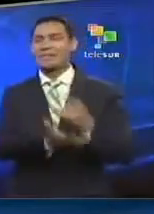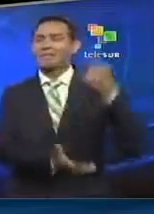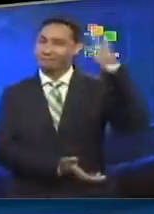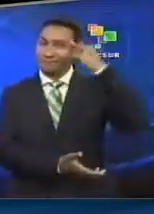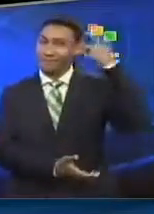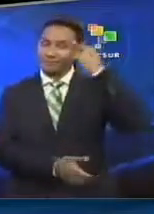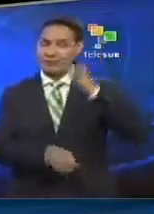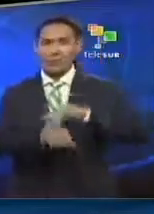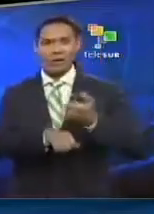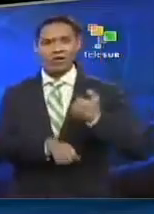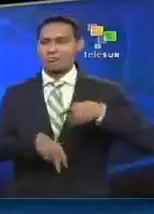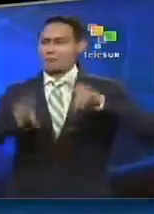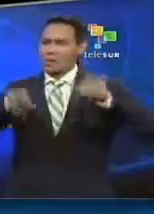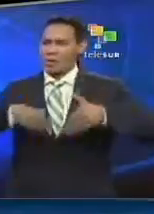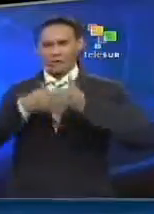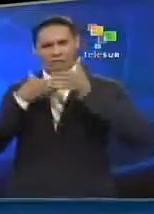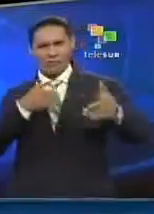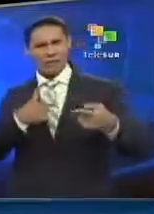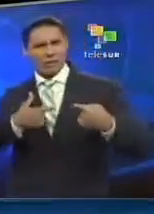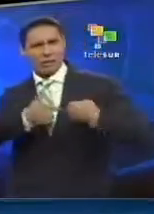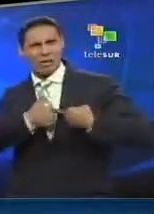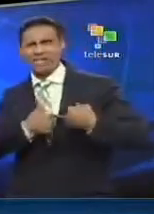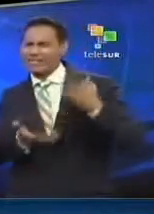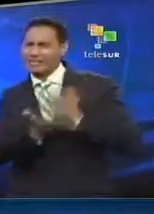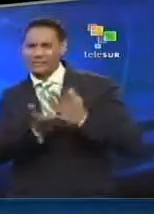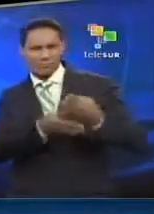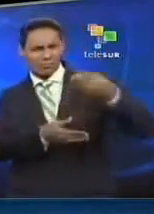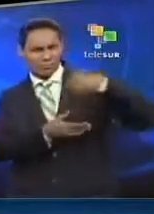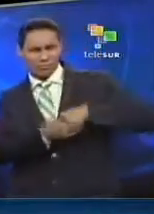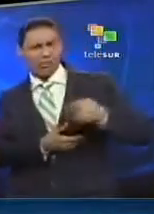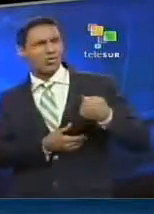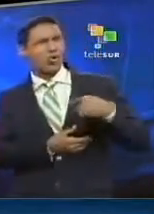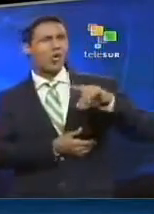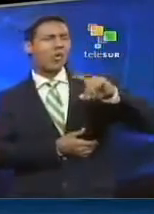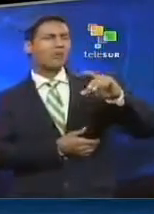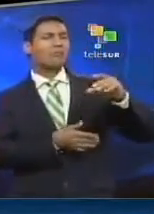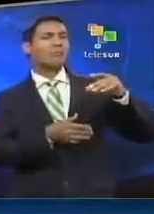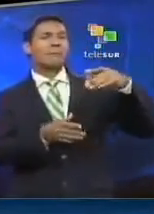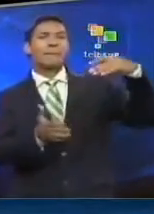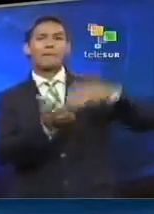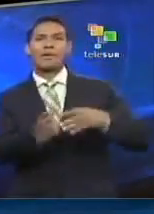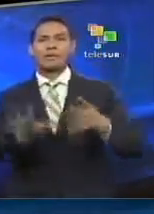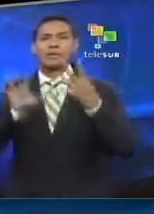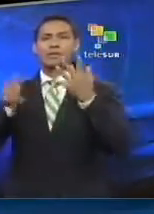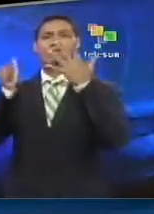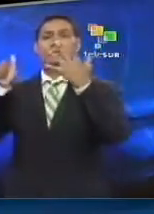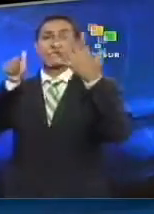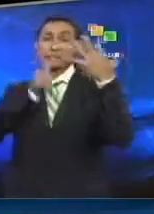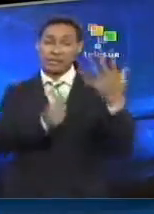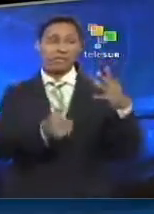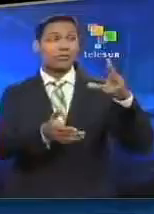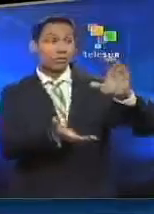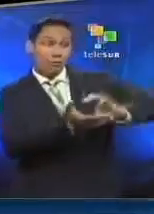y porque nunca estuvo fuera de mi corazón. Salí de Cisjordania en 1967,